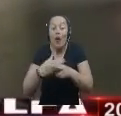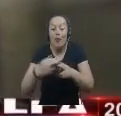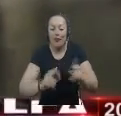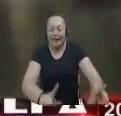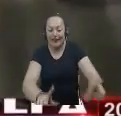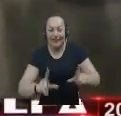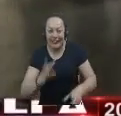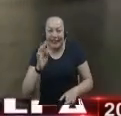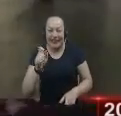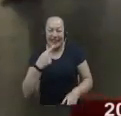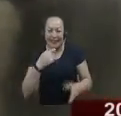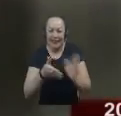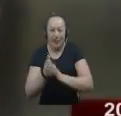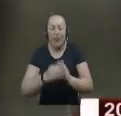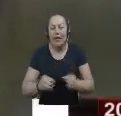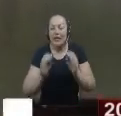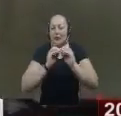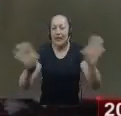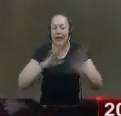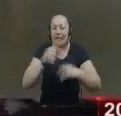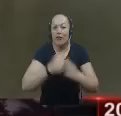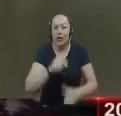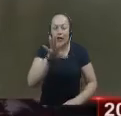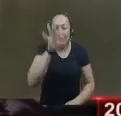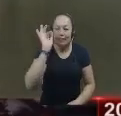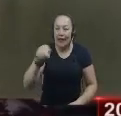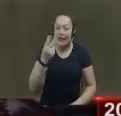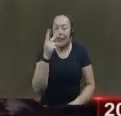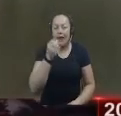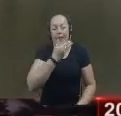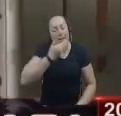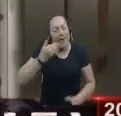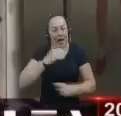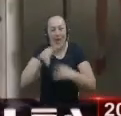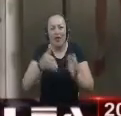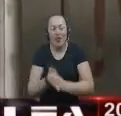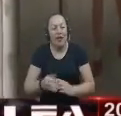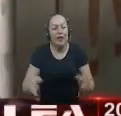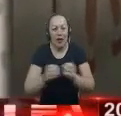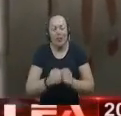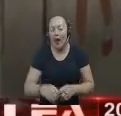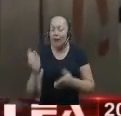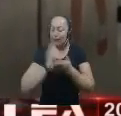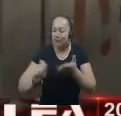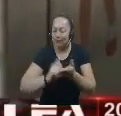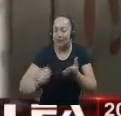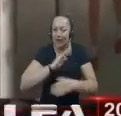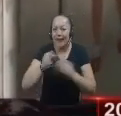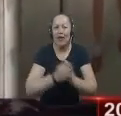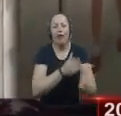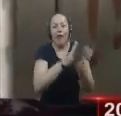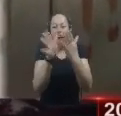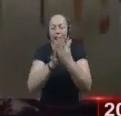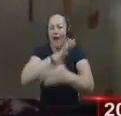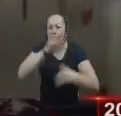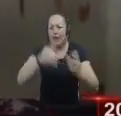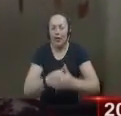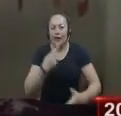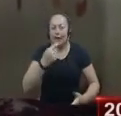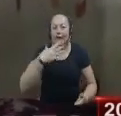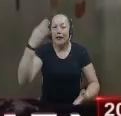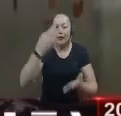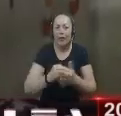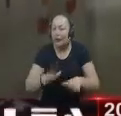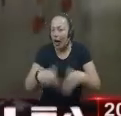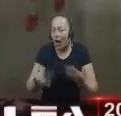Publicadas De estas Fueron seleccionadas Las 20 mejores Para ser parte De la producción Editorial En mención Y que contiene Las realidades De la